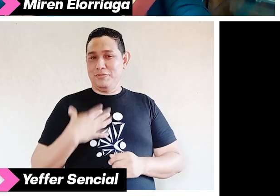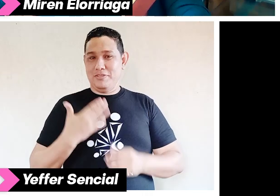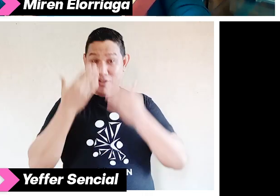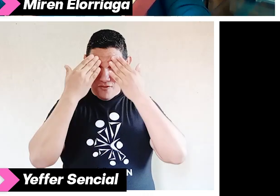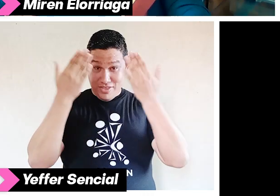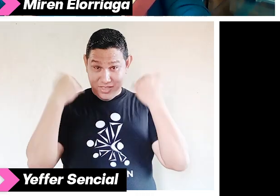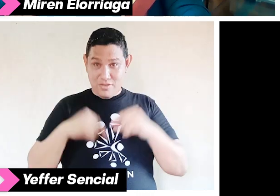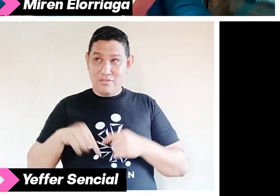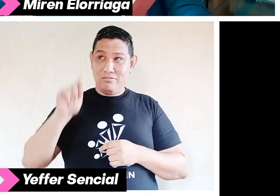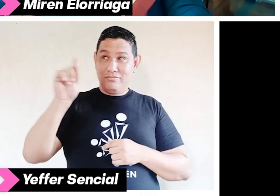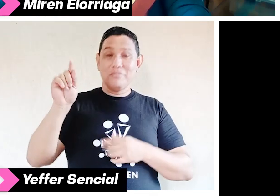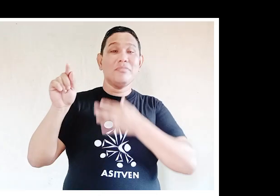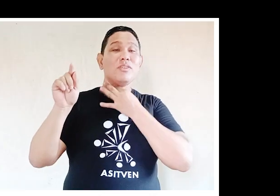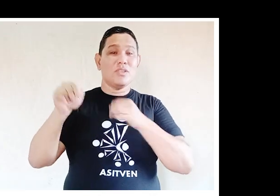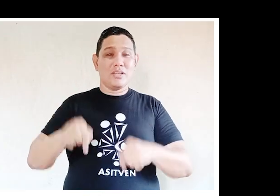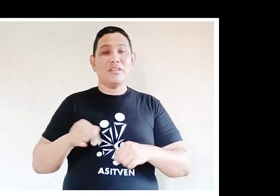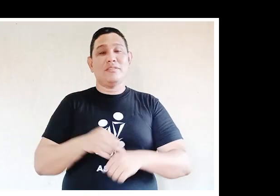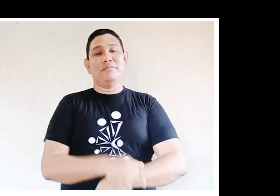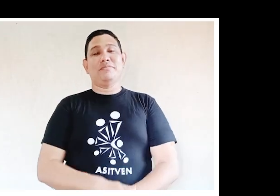suscribirse y darle me gusta a este canal.